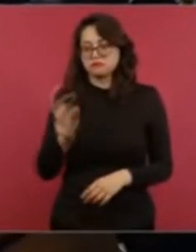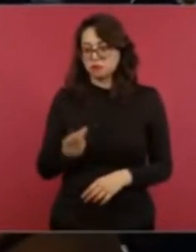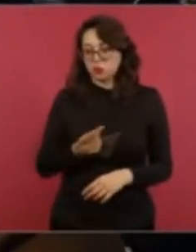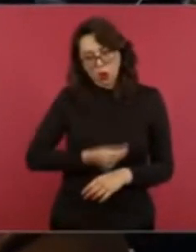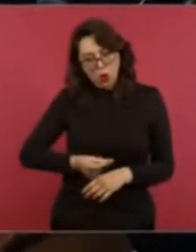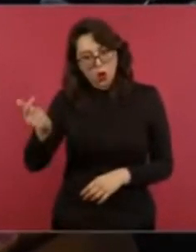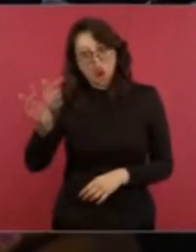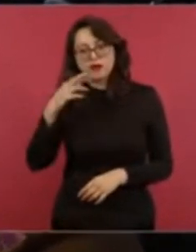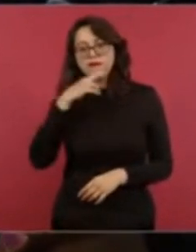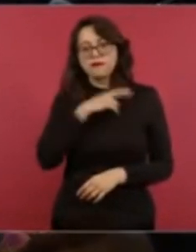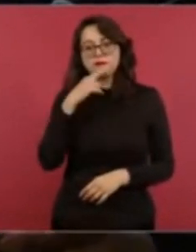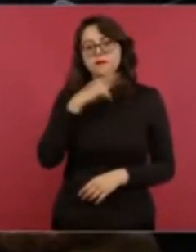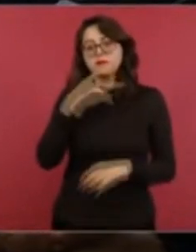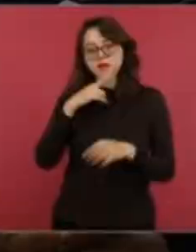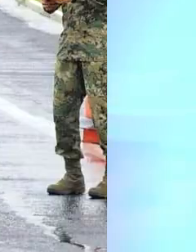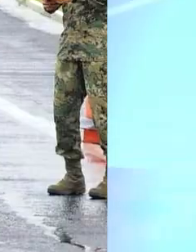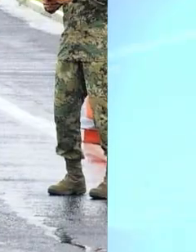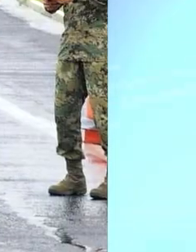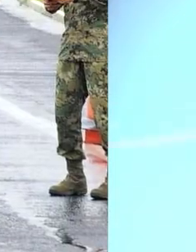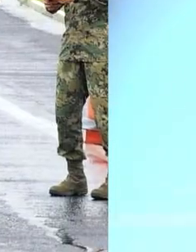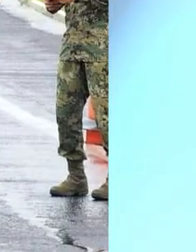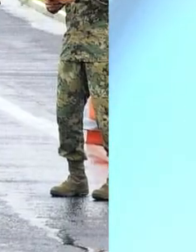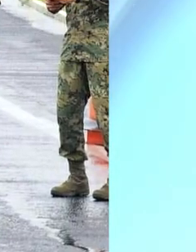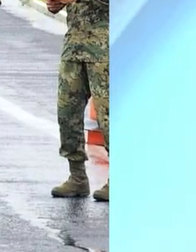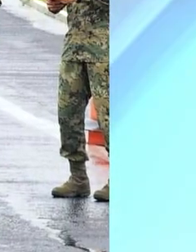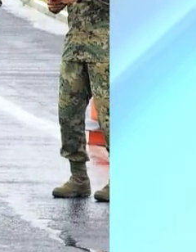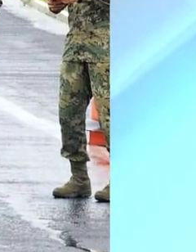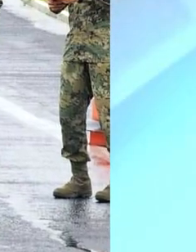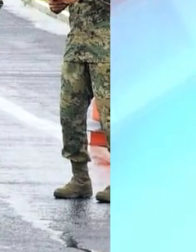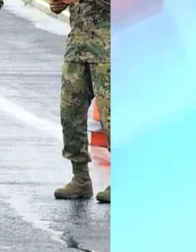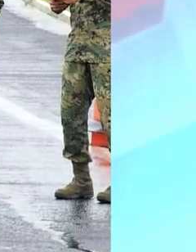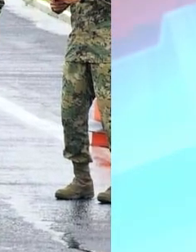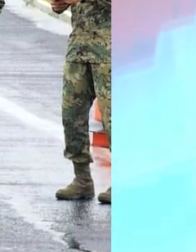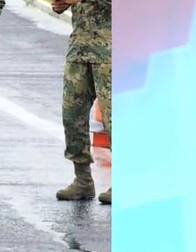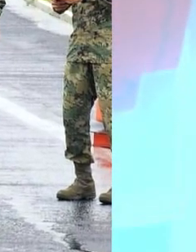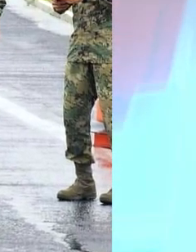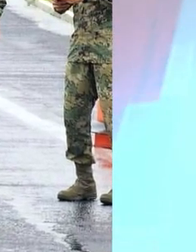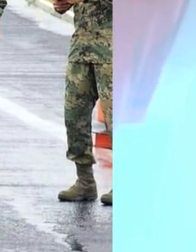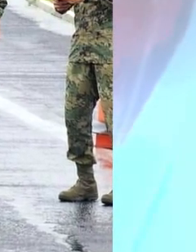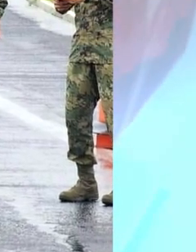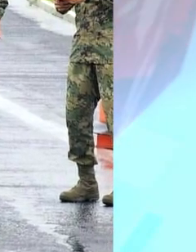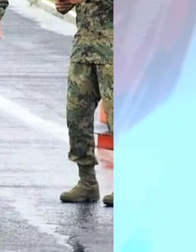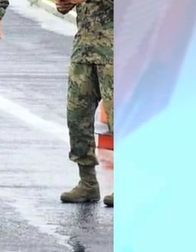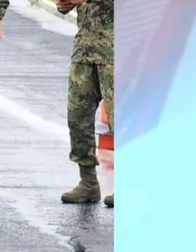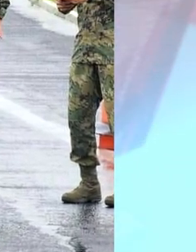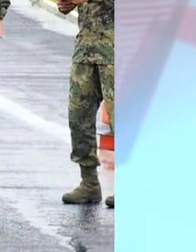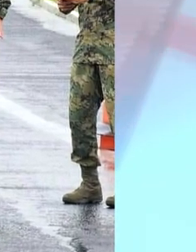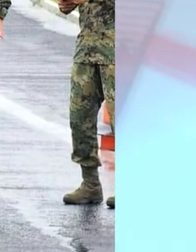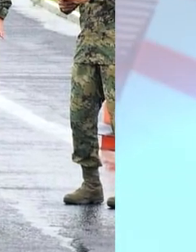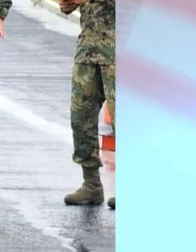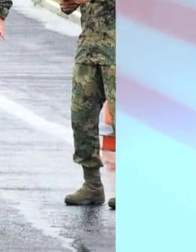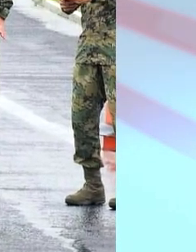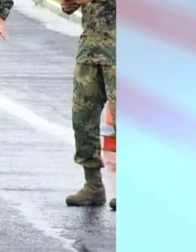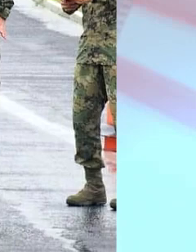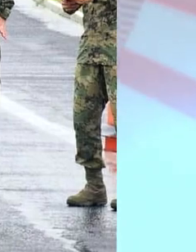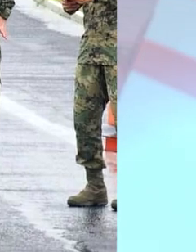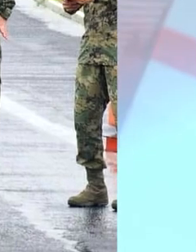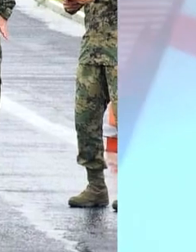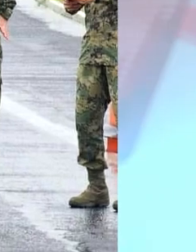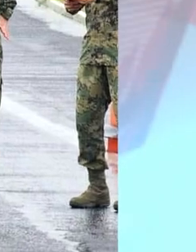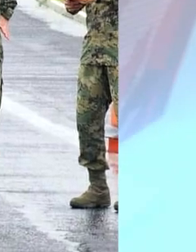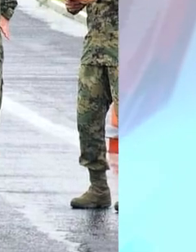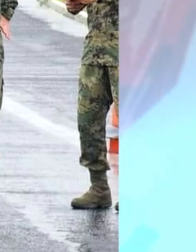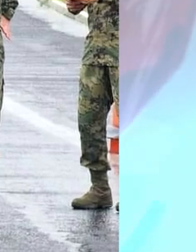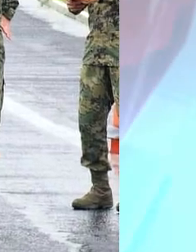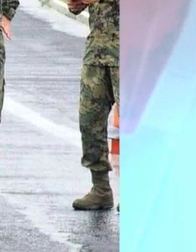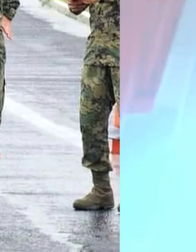lo reviso, estoy pendiente. Este día, también la gobernadora y funcionarios del Estado se encuentran en Tecpan para evaluar daños